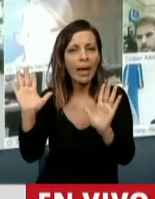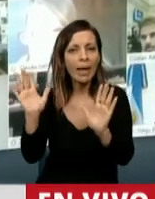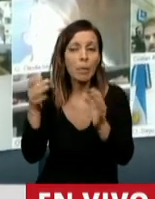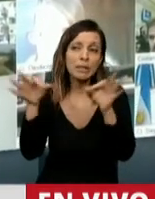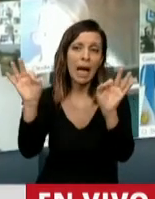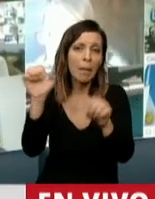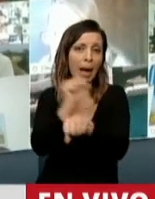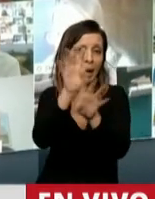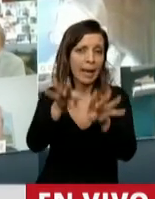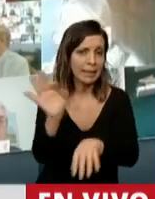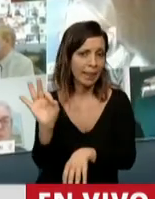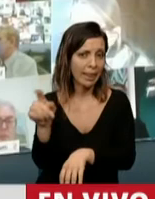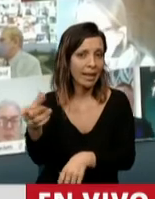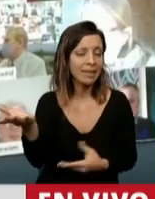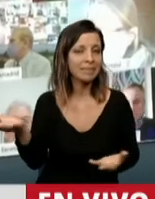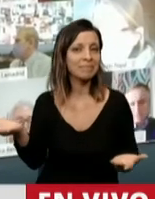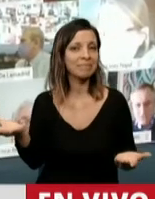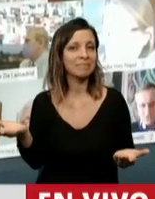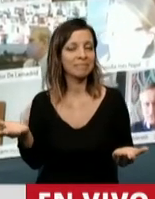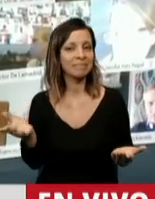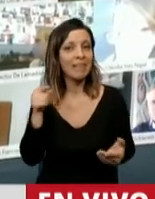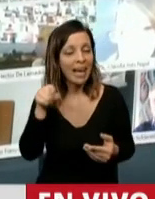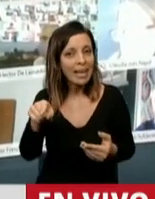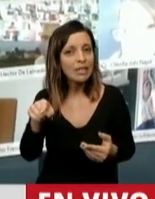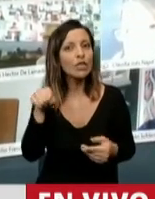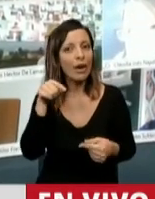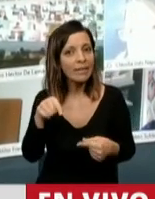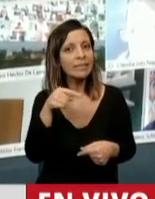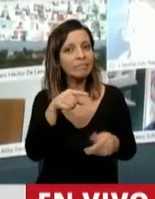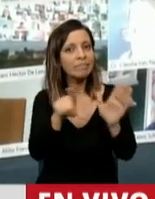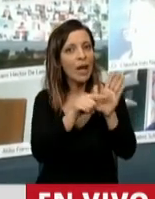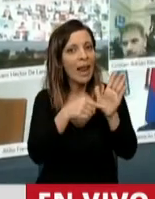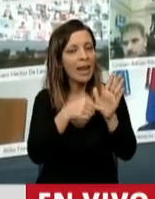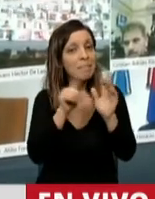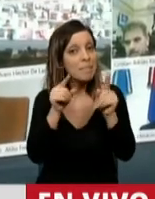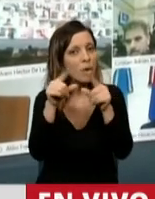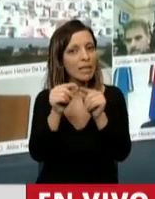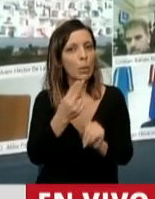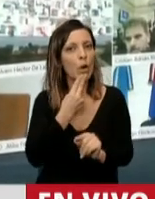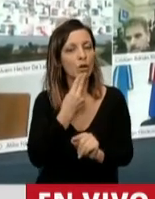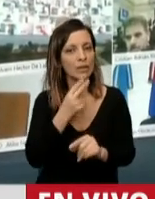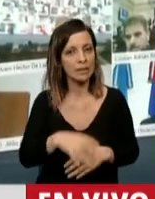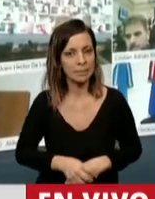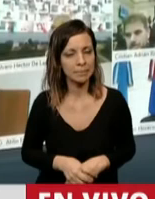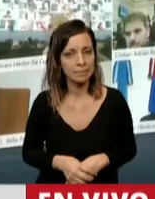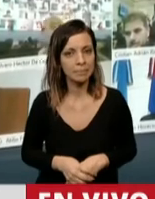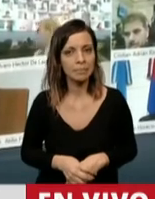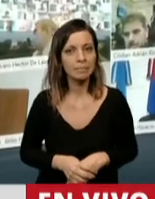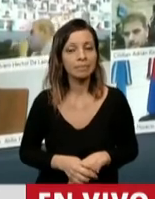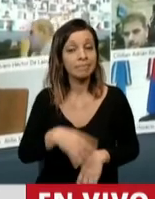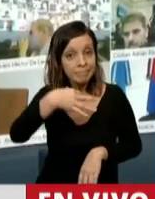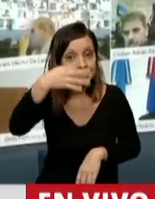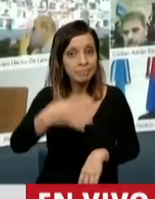ir a la cárcel. Esto es lo que está pasando con este artículo número 11, que realmente